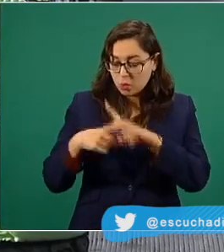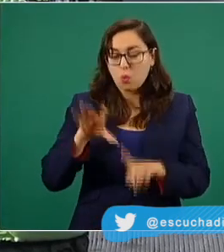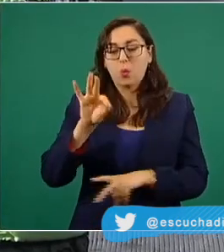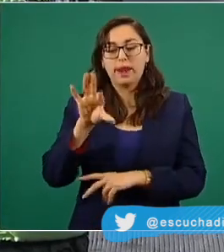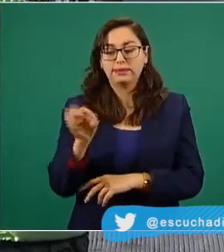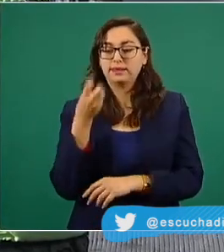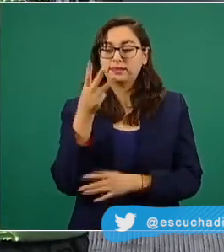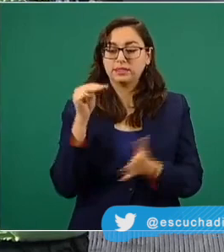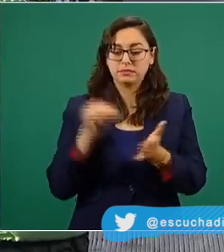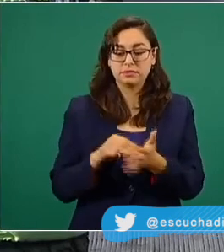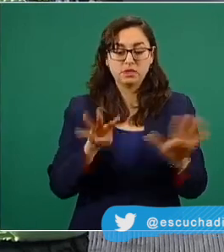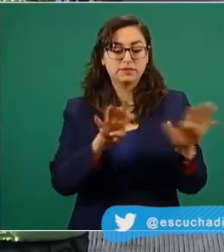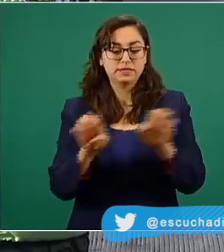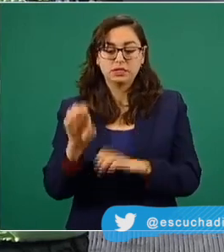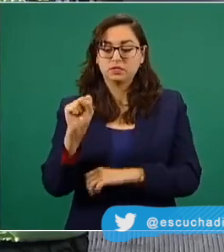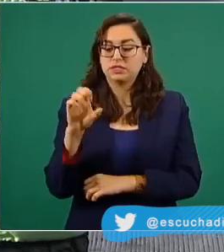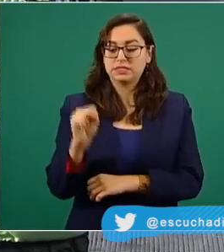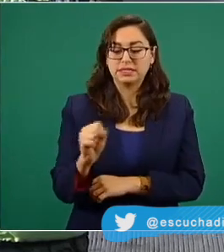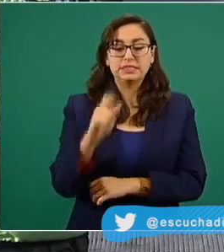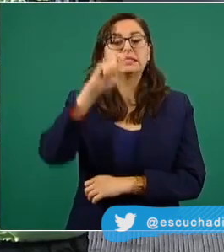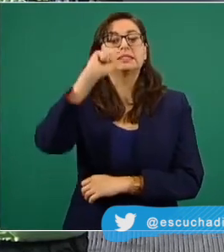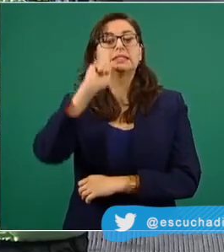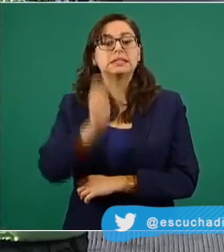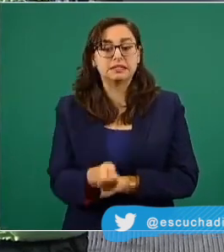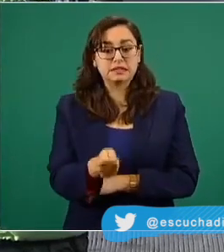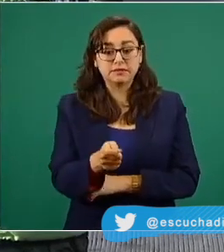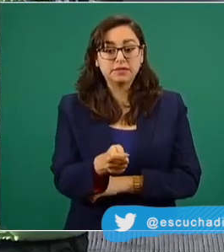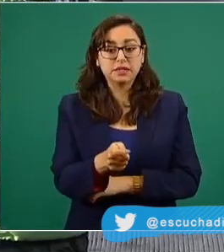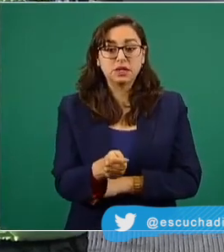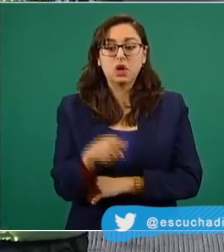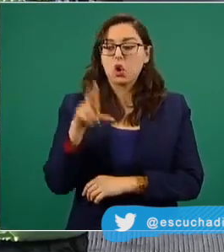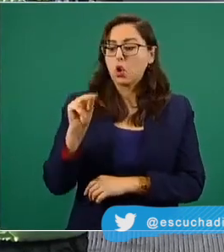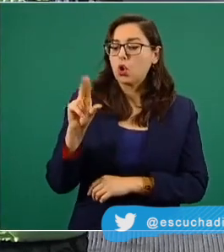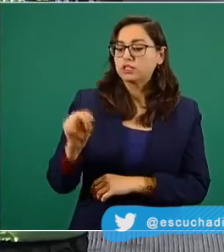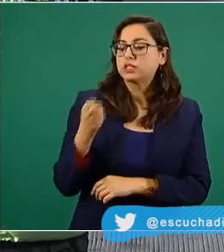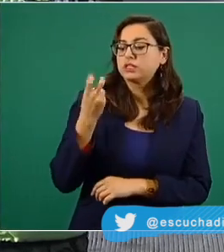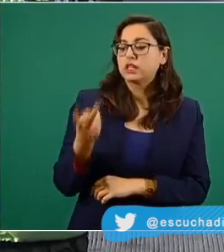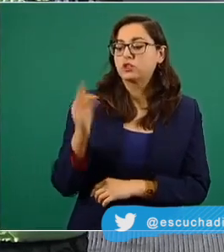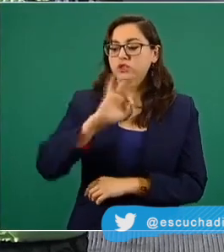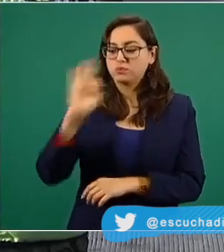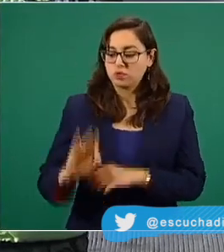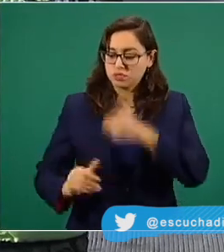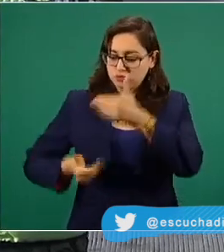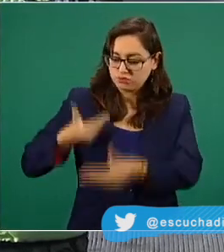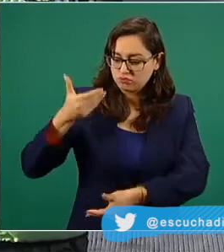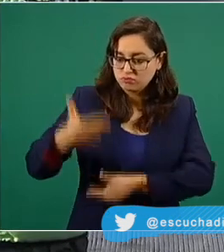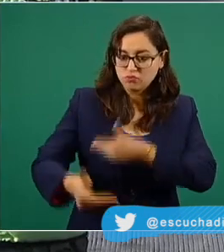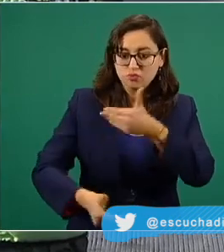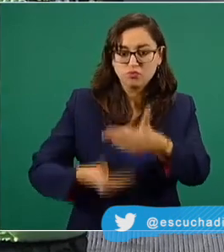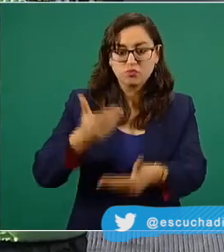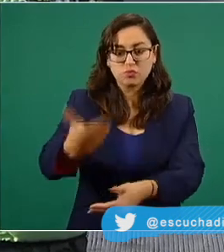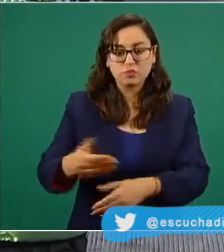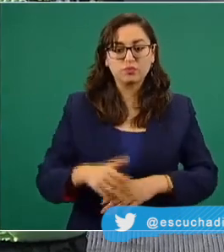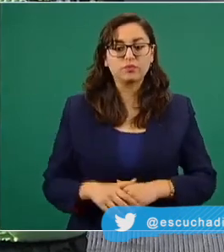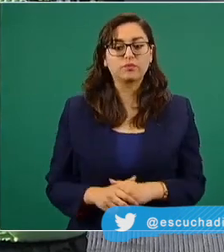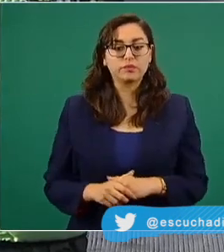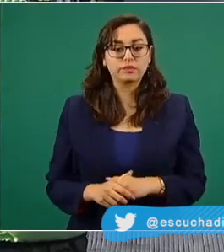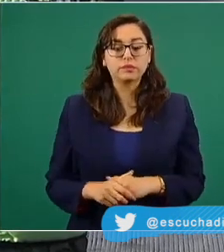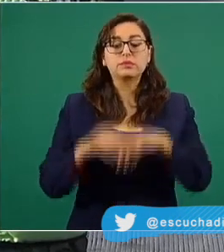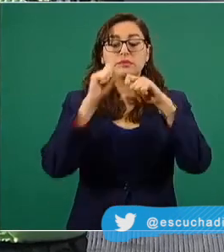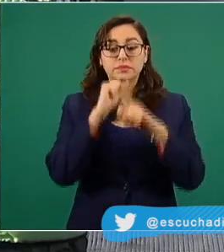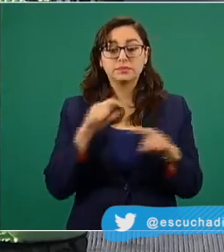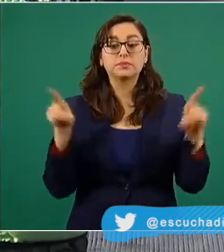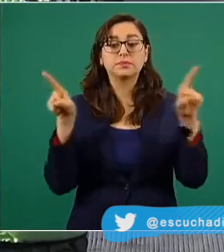Es decir, llevamos un avance del 82 por ciento. Así, se han